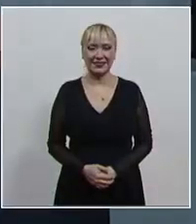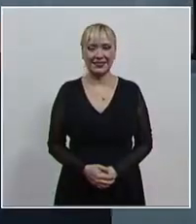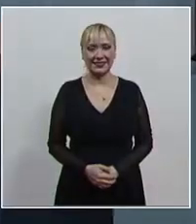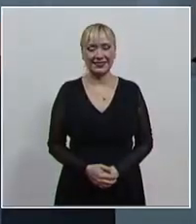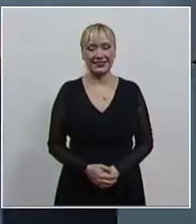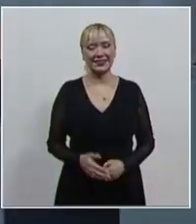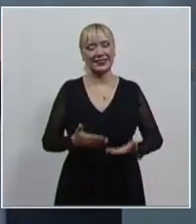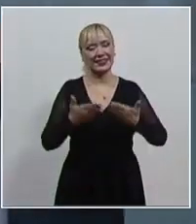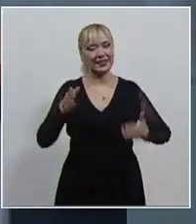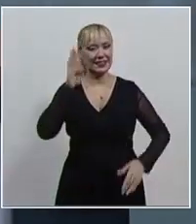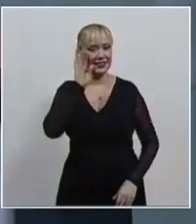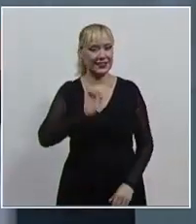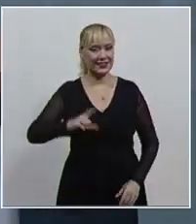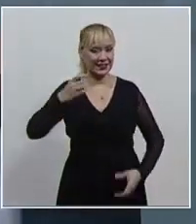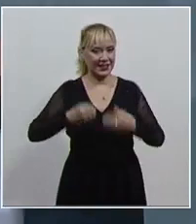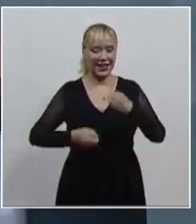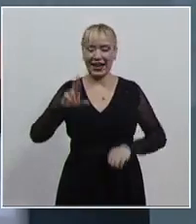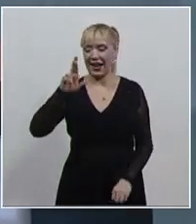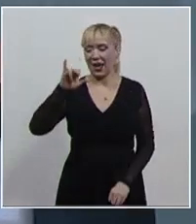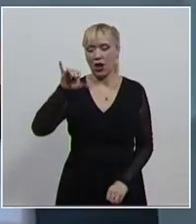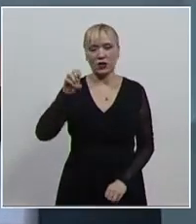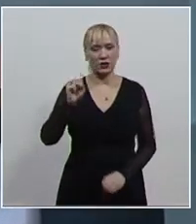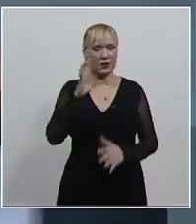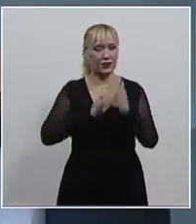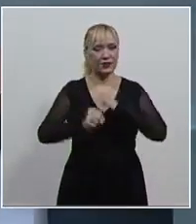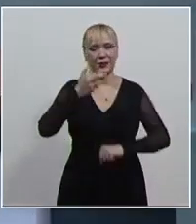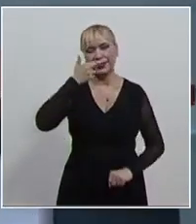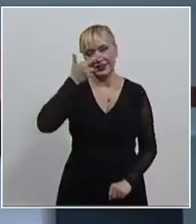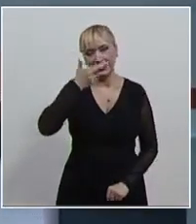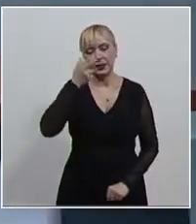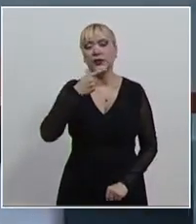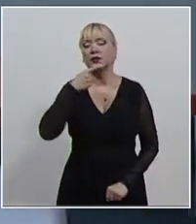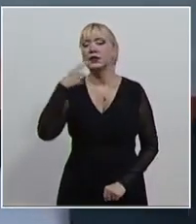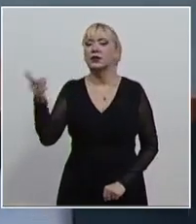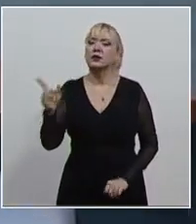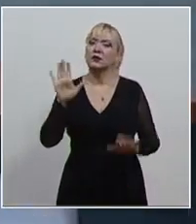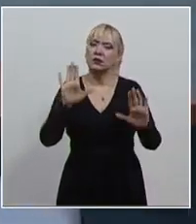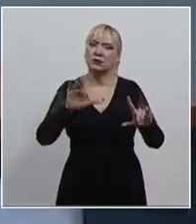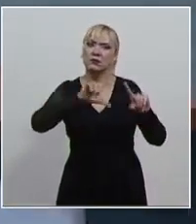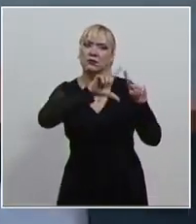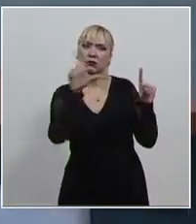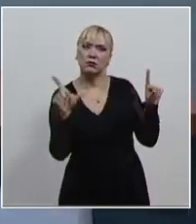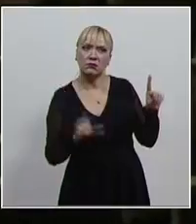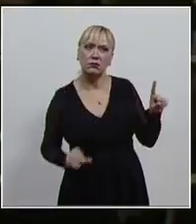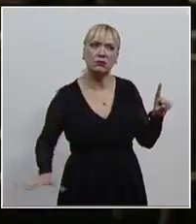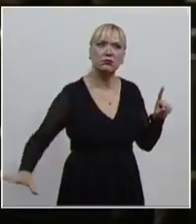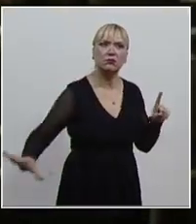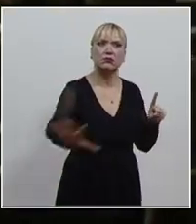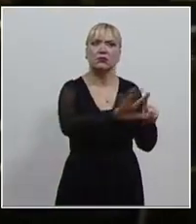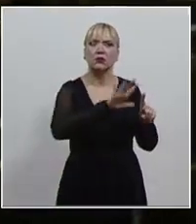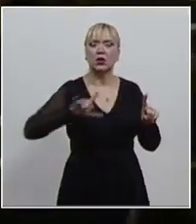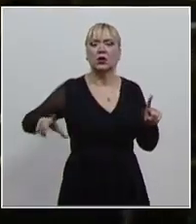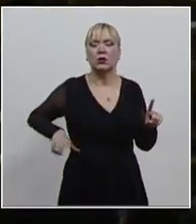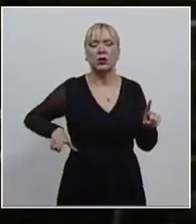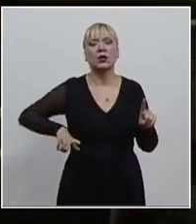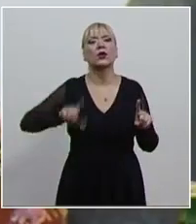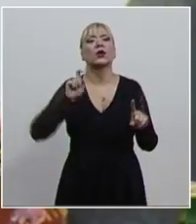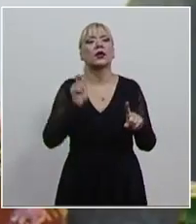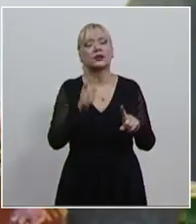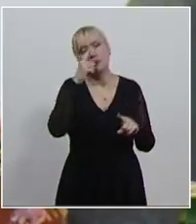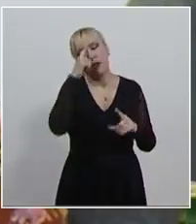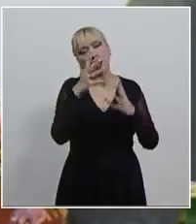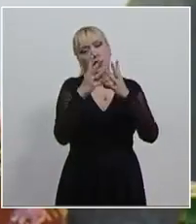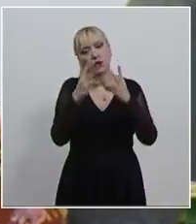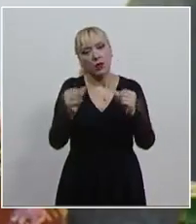La ministra Ana Margarita Ríos Farhat se pronunció por entender al federalismo como una herramienta para resolver problemas públicos.